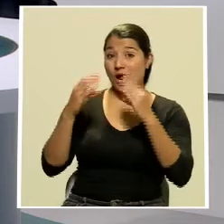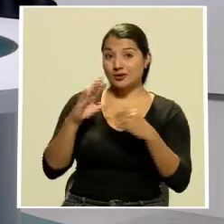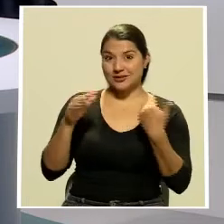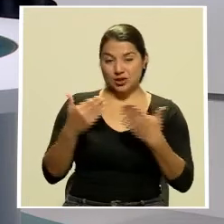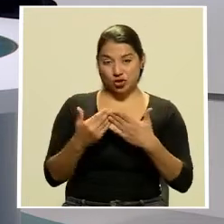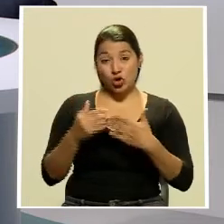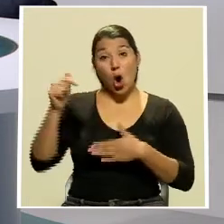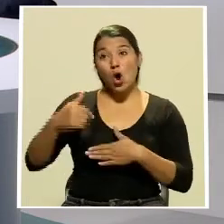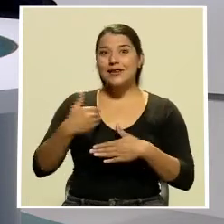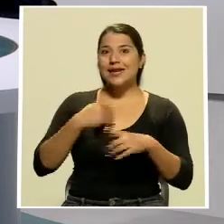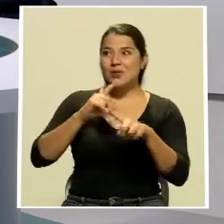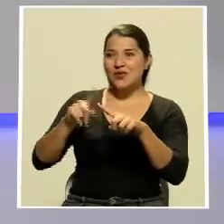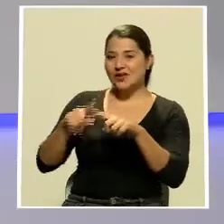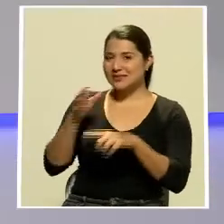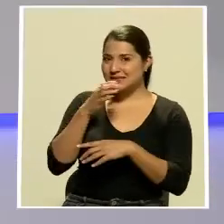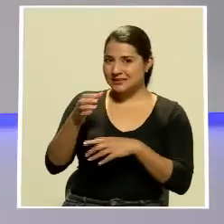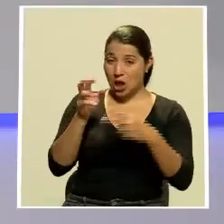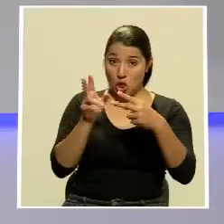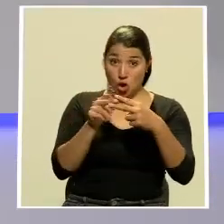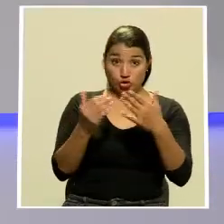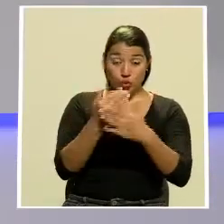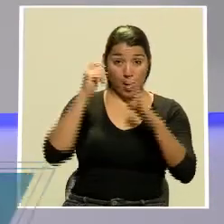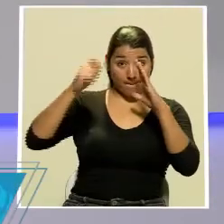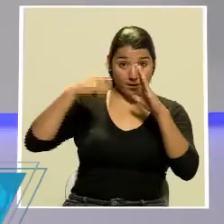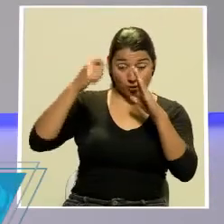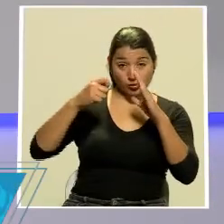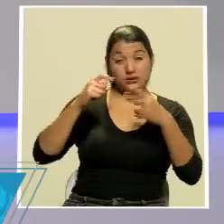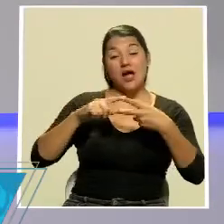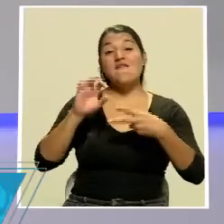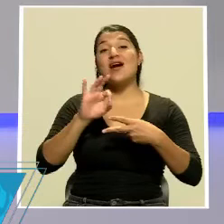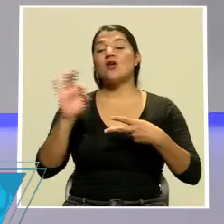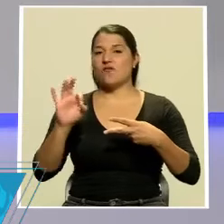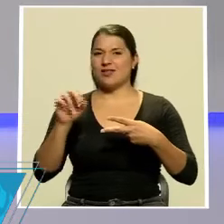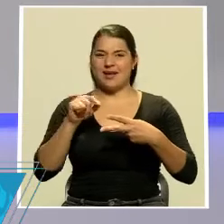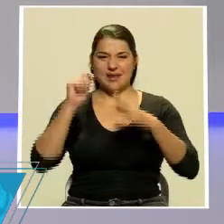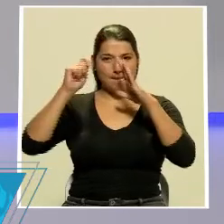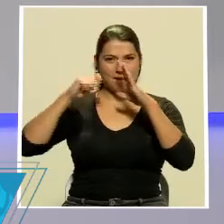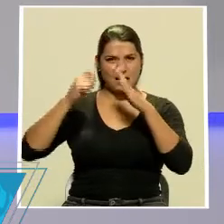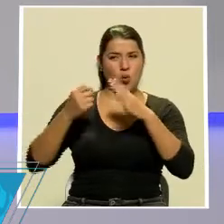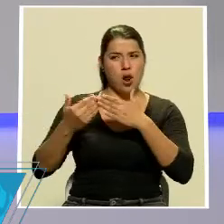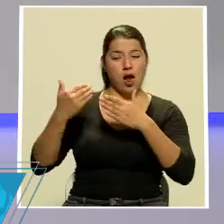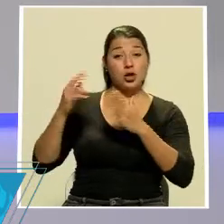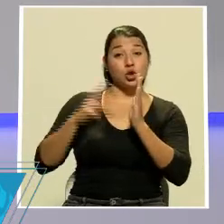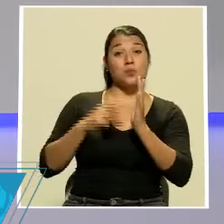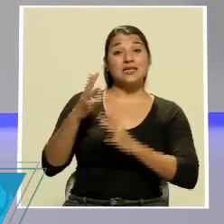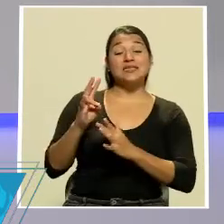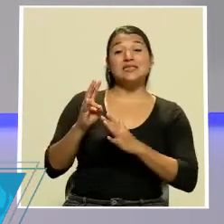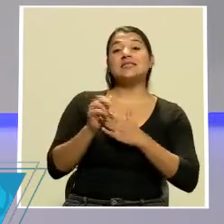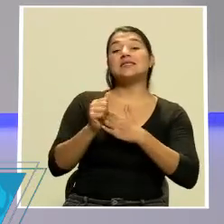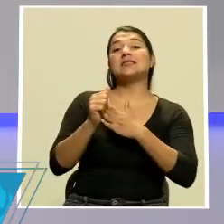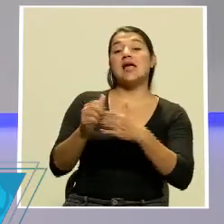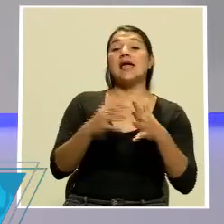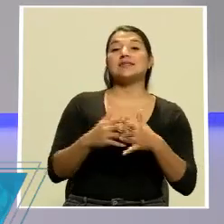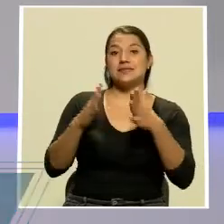tenemos varias sugerencias dos de ellas son estrenos Phantom Thread por un lado es una película del 2017 dirigida por el estadounidense